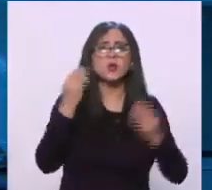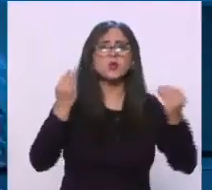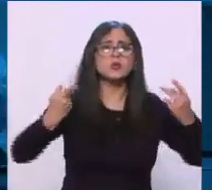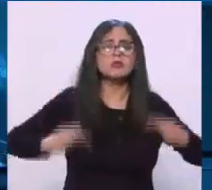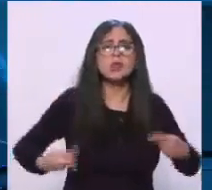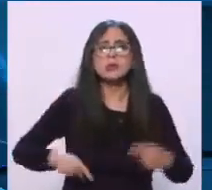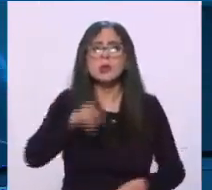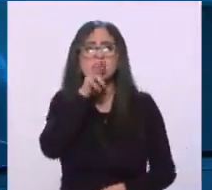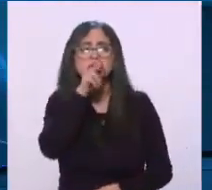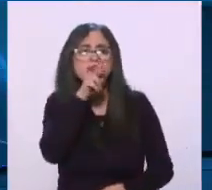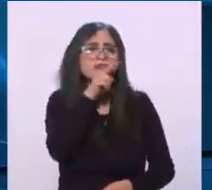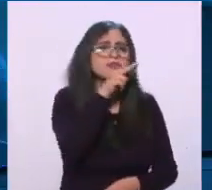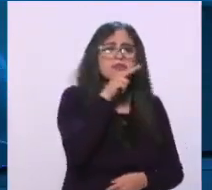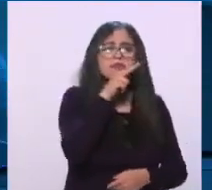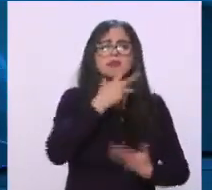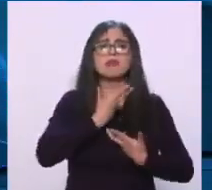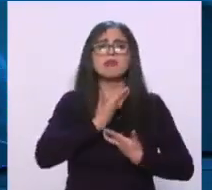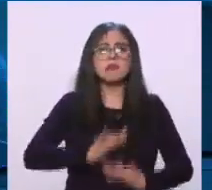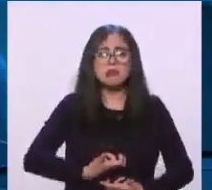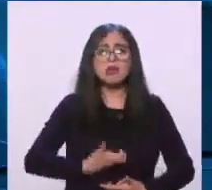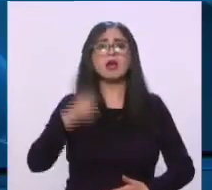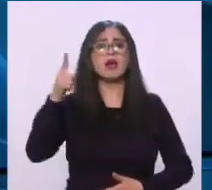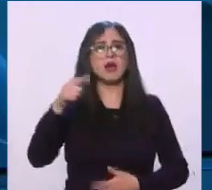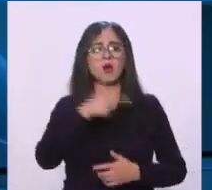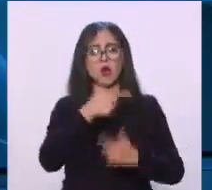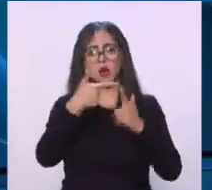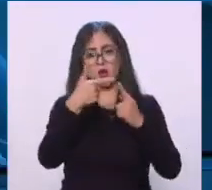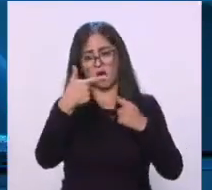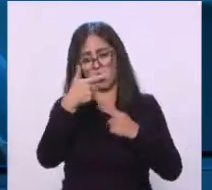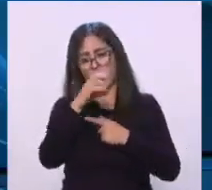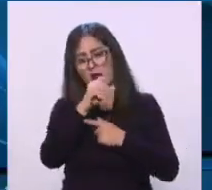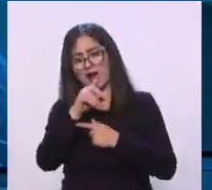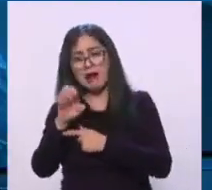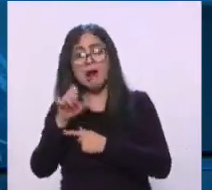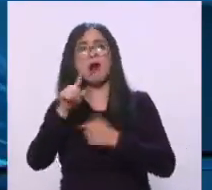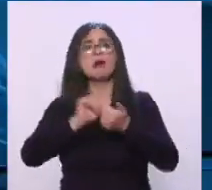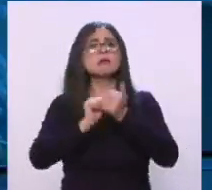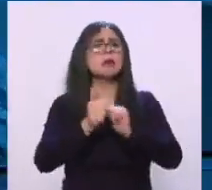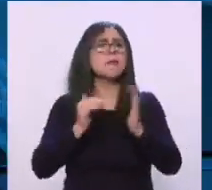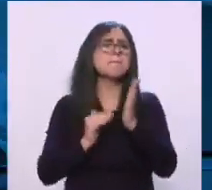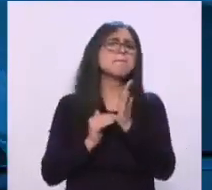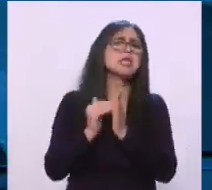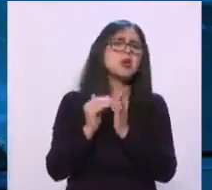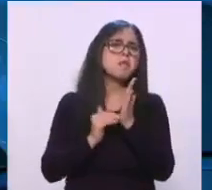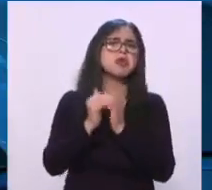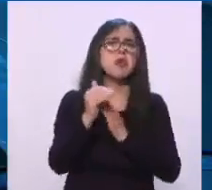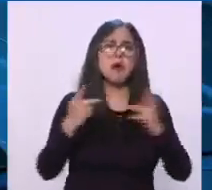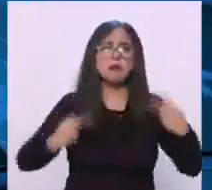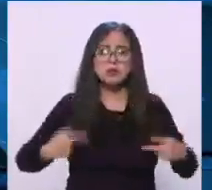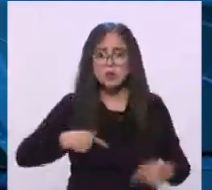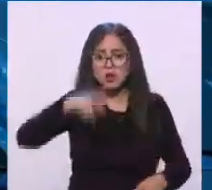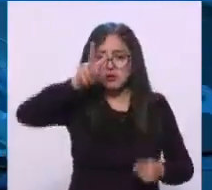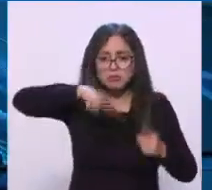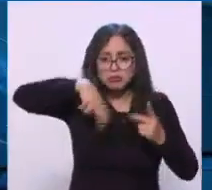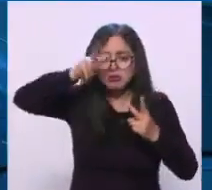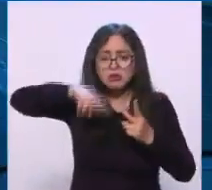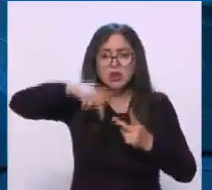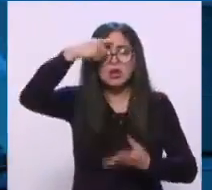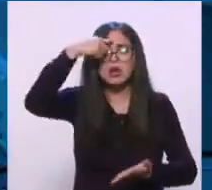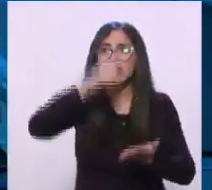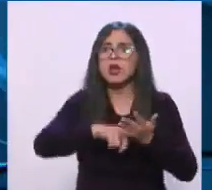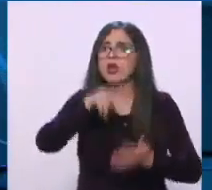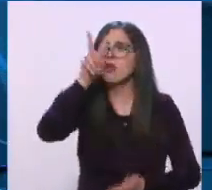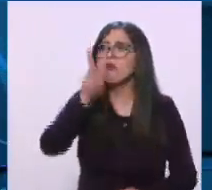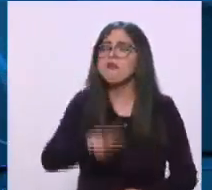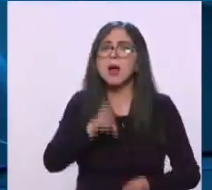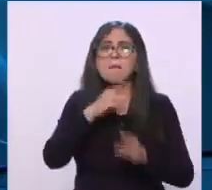las búsquedas más importantes en Google, y cuando la gente genera eso en Google, es que son millones de personas creyendo que eso era, que